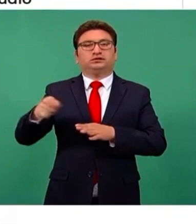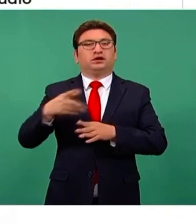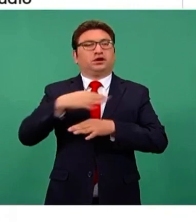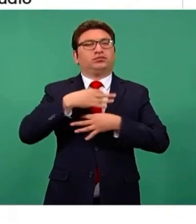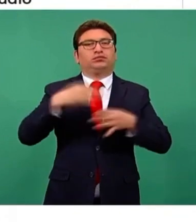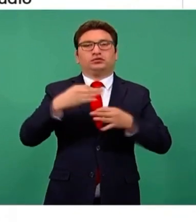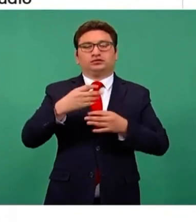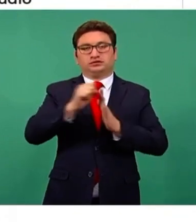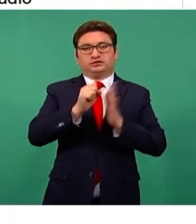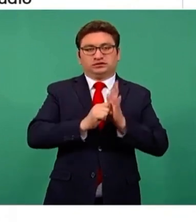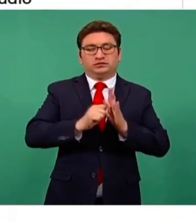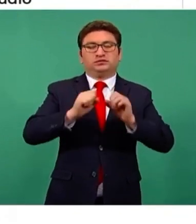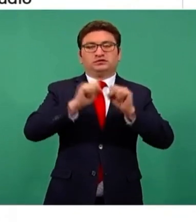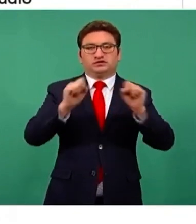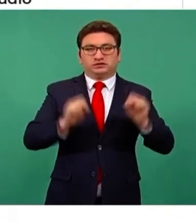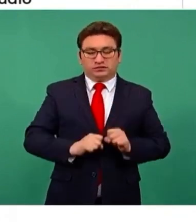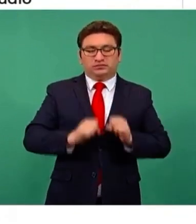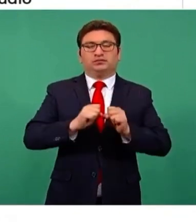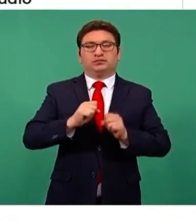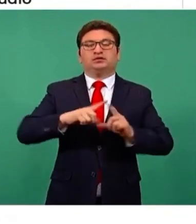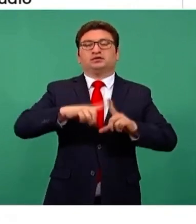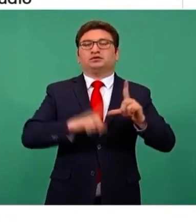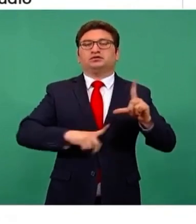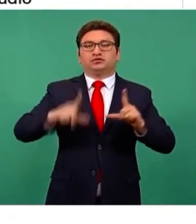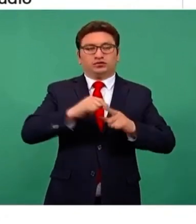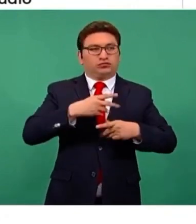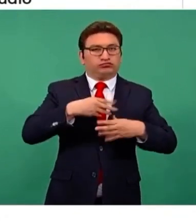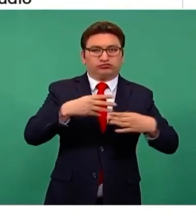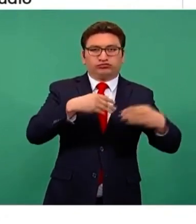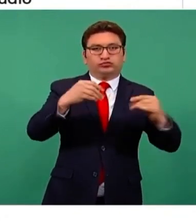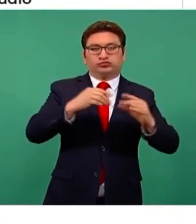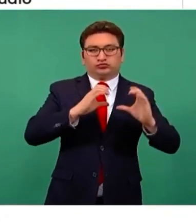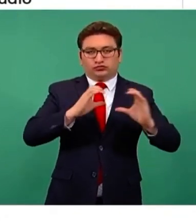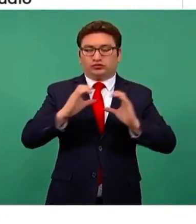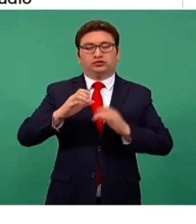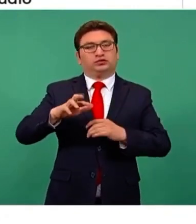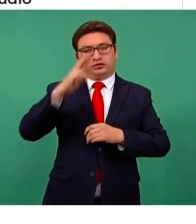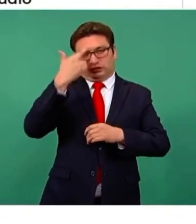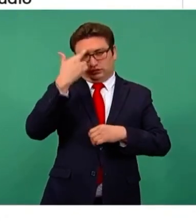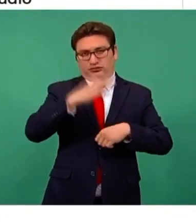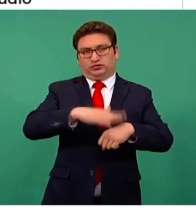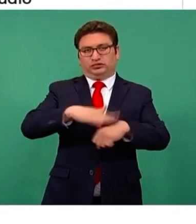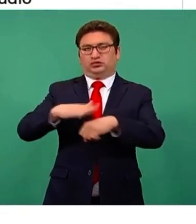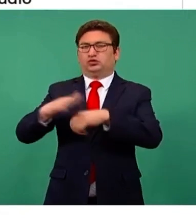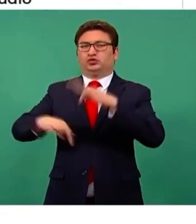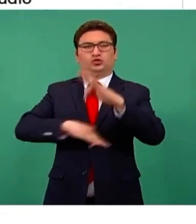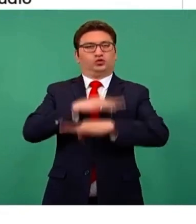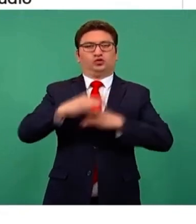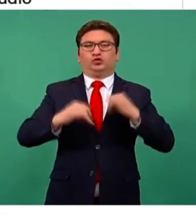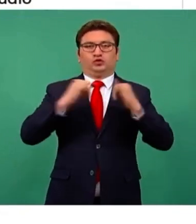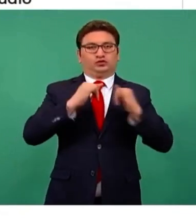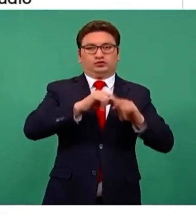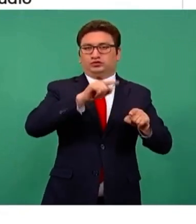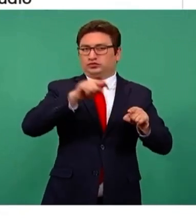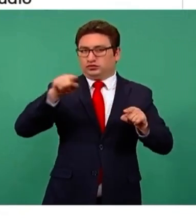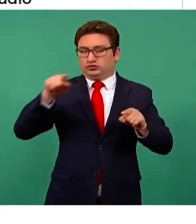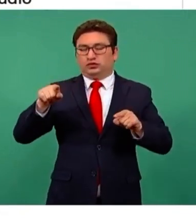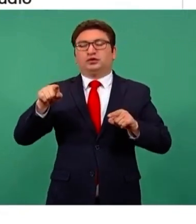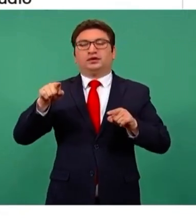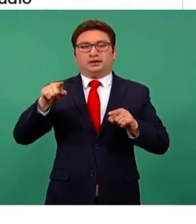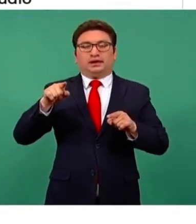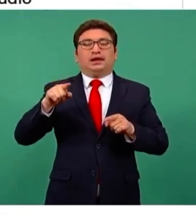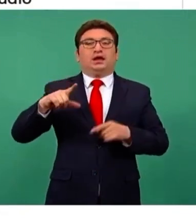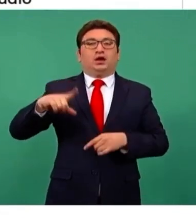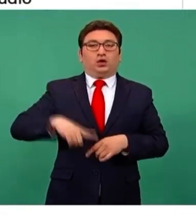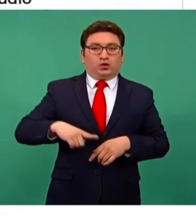informar al Sistema Nacional de Vigilancia Epidemiológica, vamos a hacer un recordatorio a todas las instituciones de salud públicas y